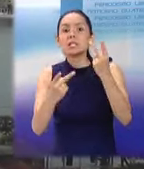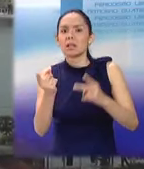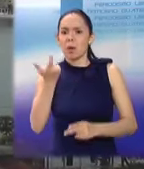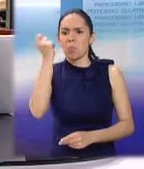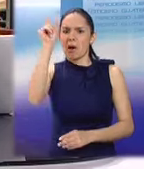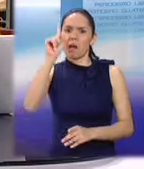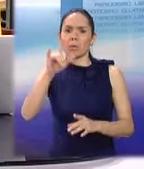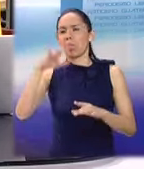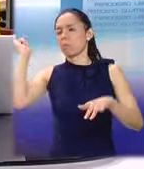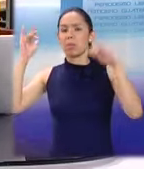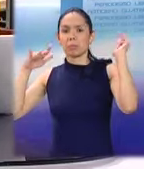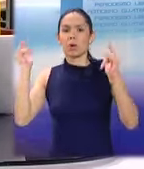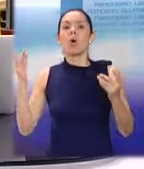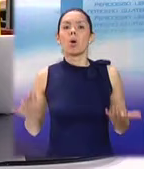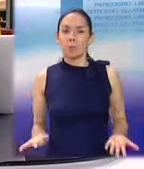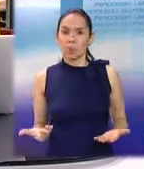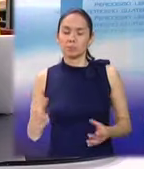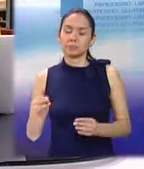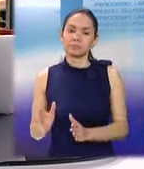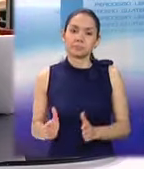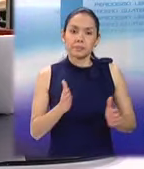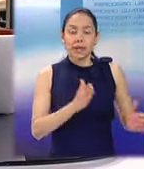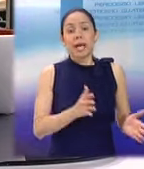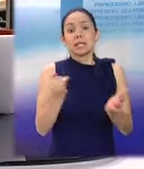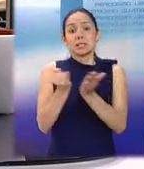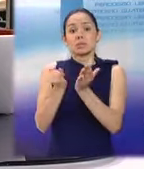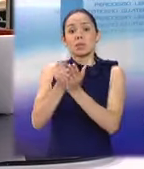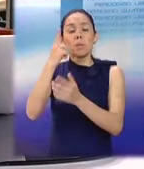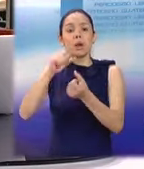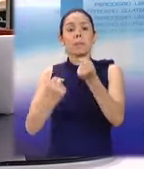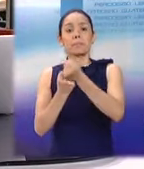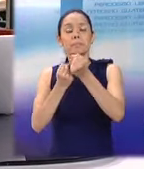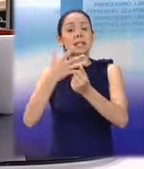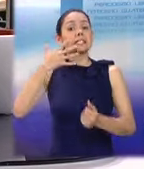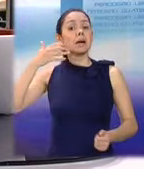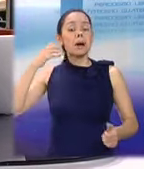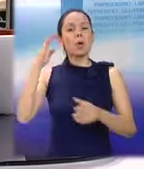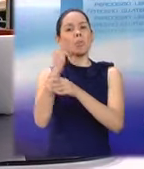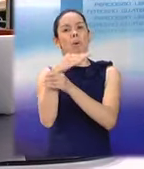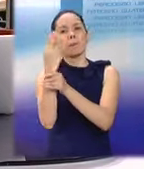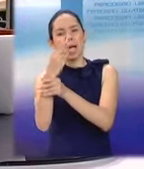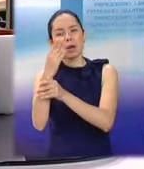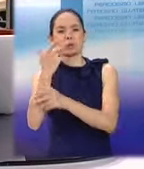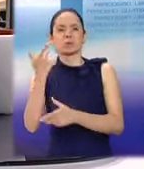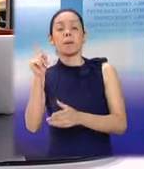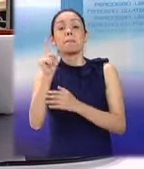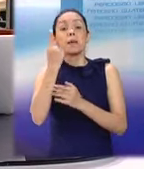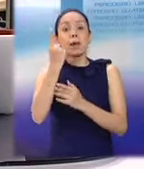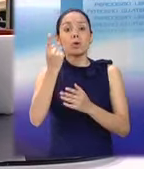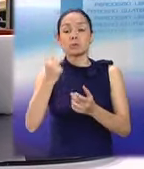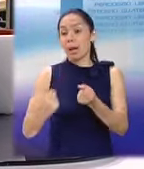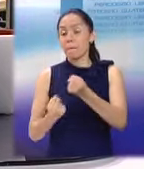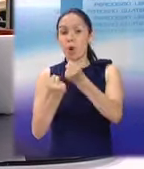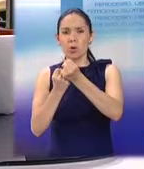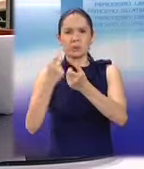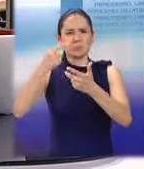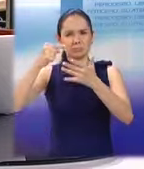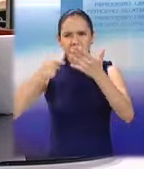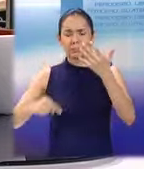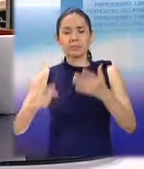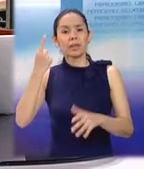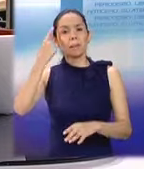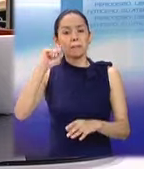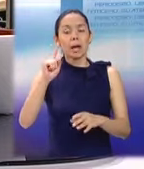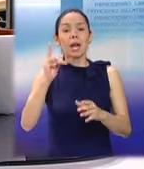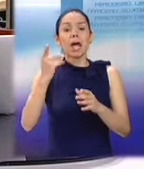Galindo. Instituciones de primeros auxilios y cuerpos de socorro de San Marcos han iniciado una fase de preparación. Todo esto para conformar